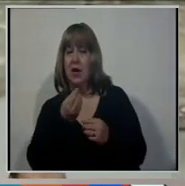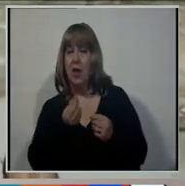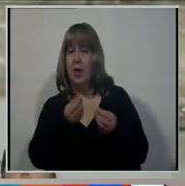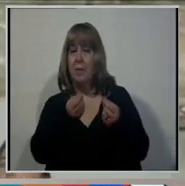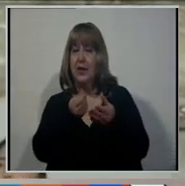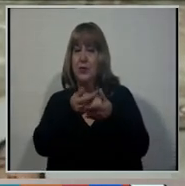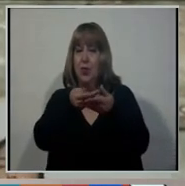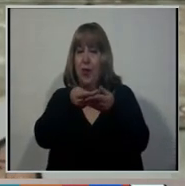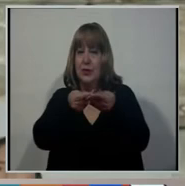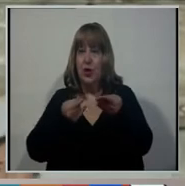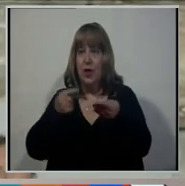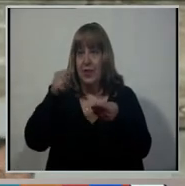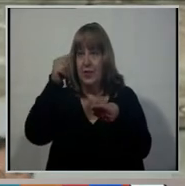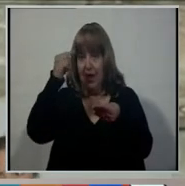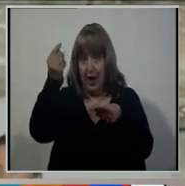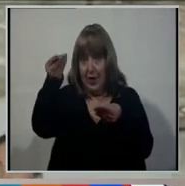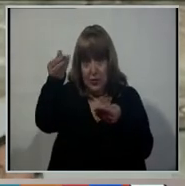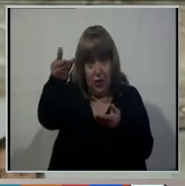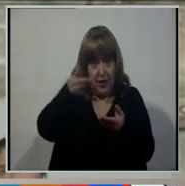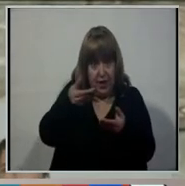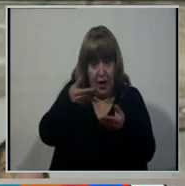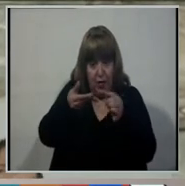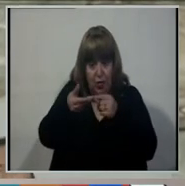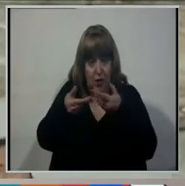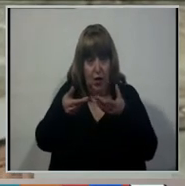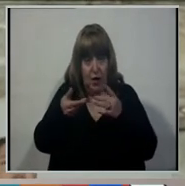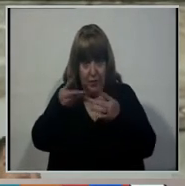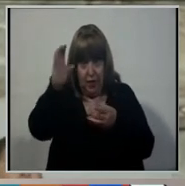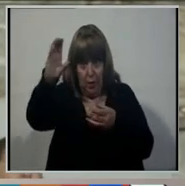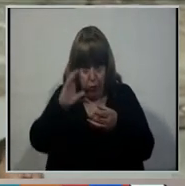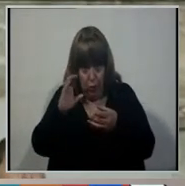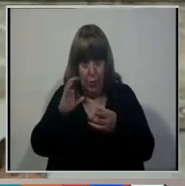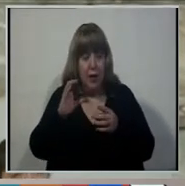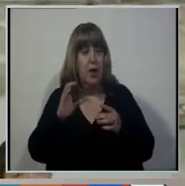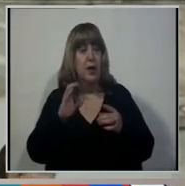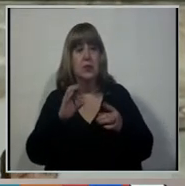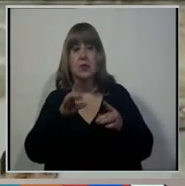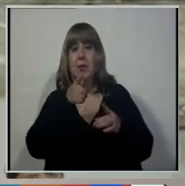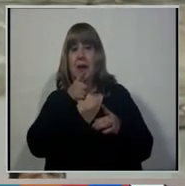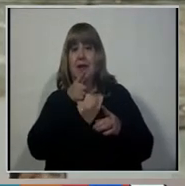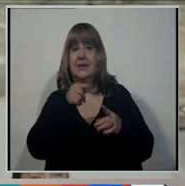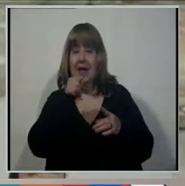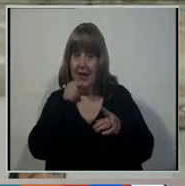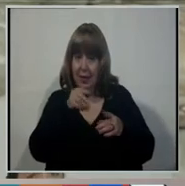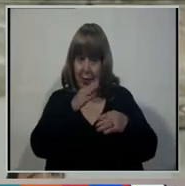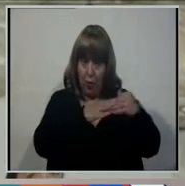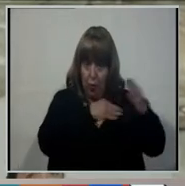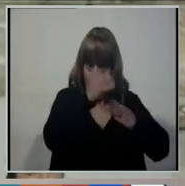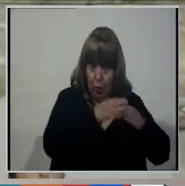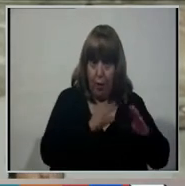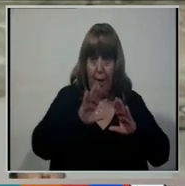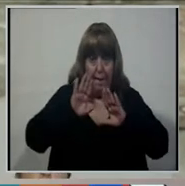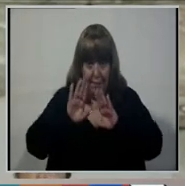de la Nación. Sí. Obras que no han comenzado. Pero las que han comenzado ya van a seguir teniendo el financiamiento que